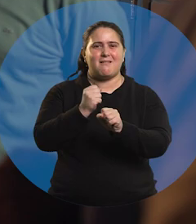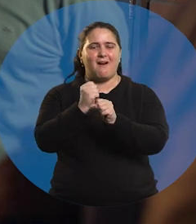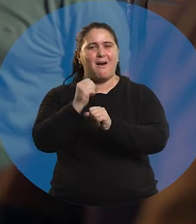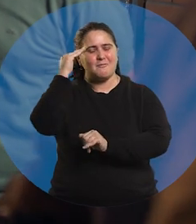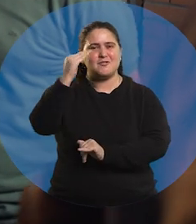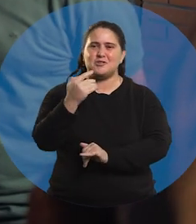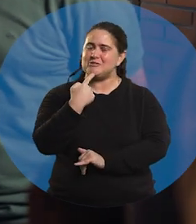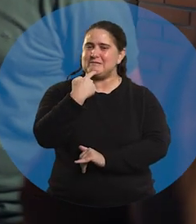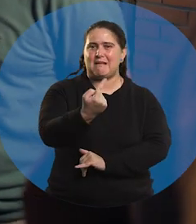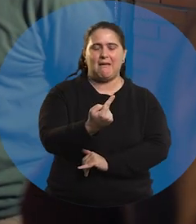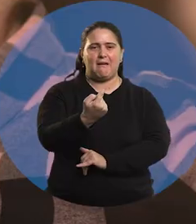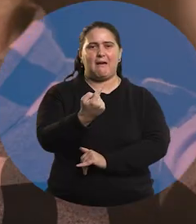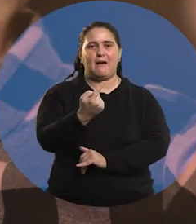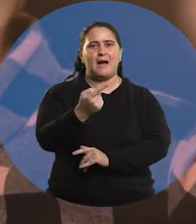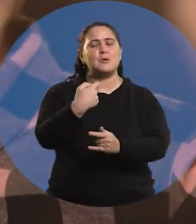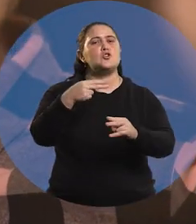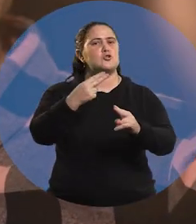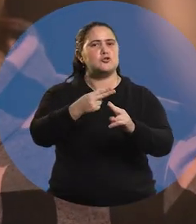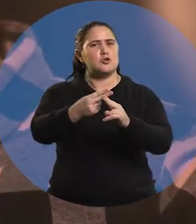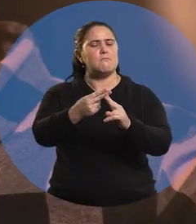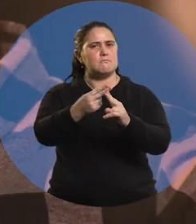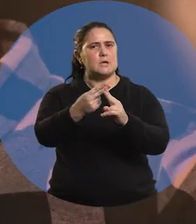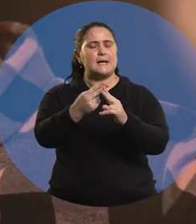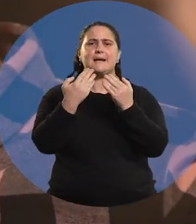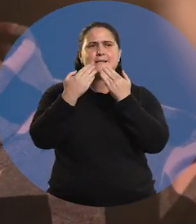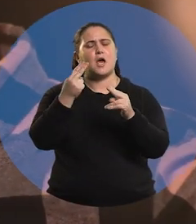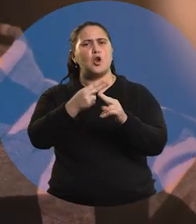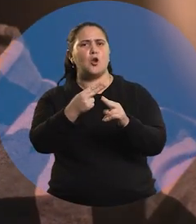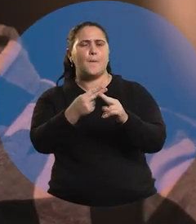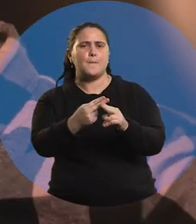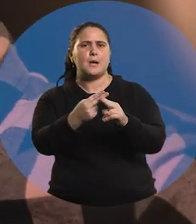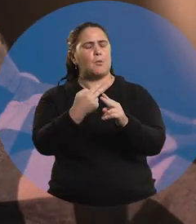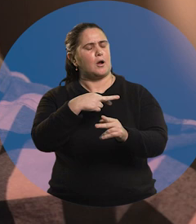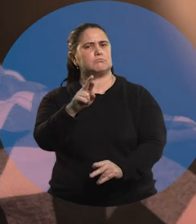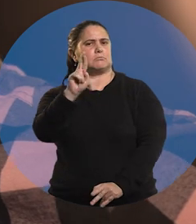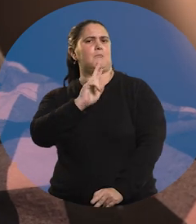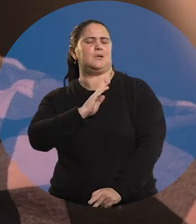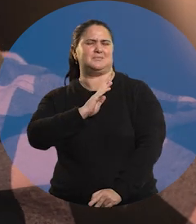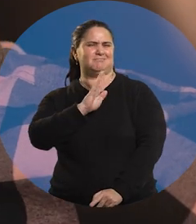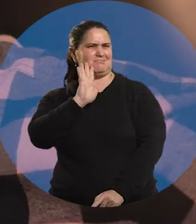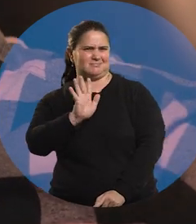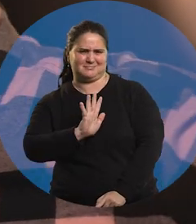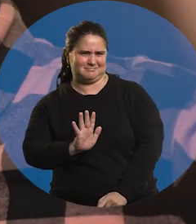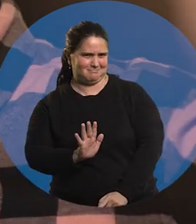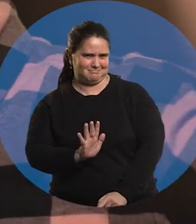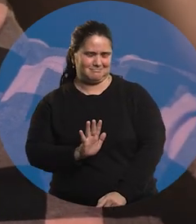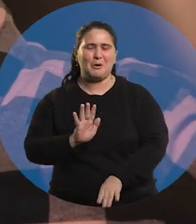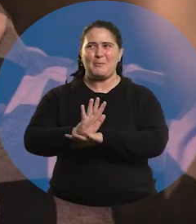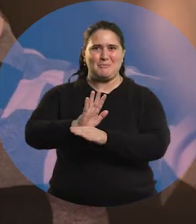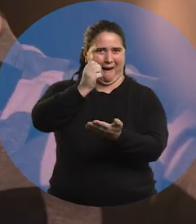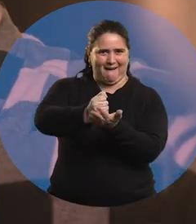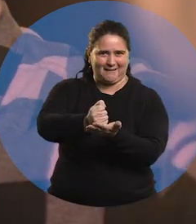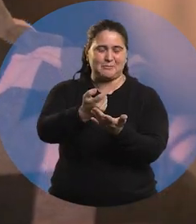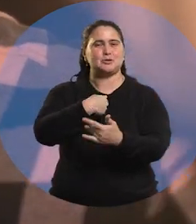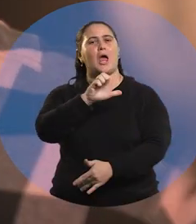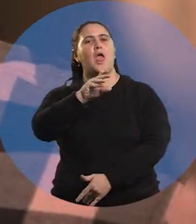de docencia pensaba de que el nombre generaba un respeto que es mentira. Tipo marca.